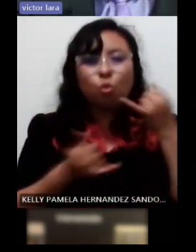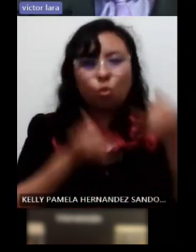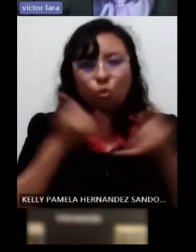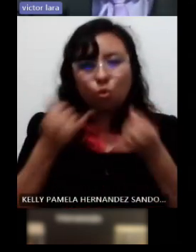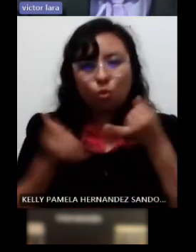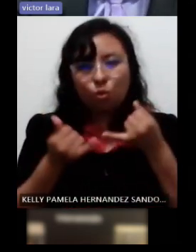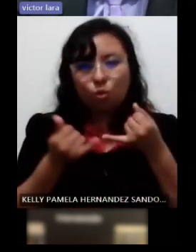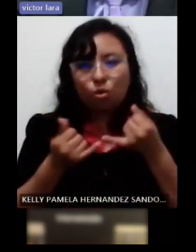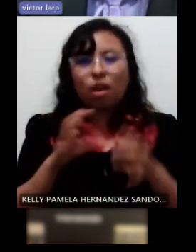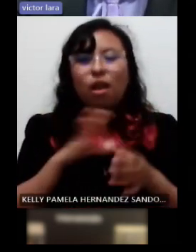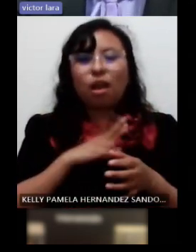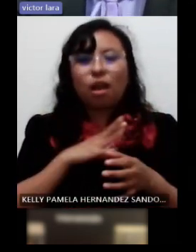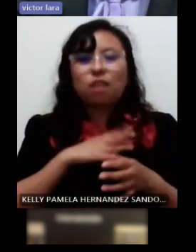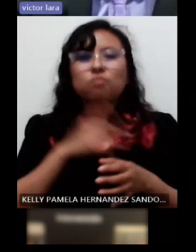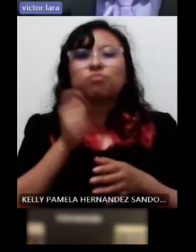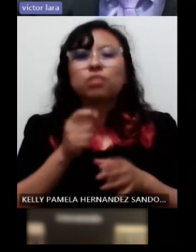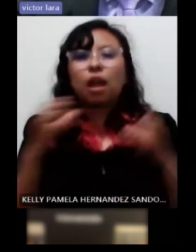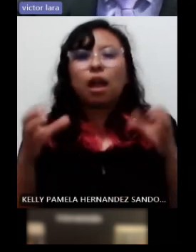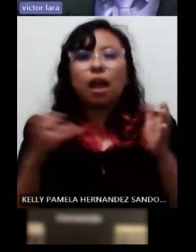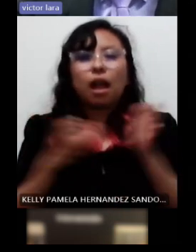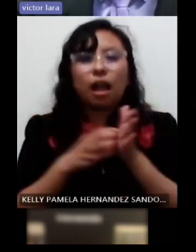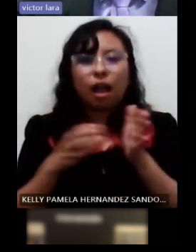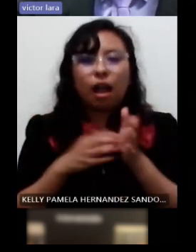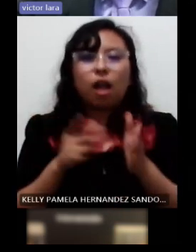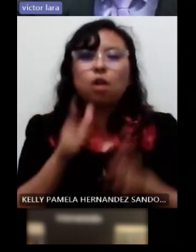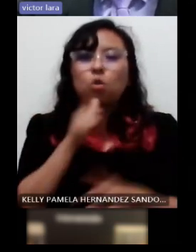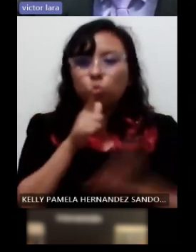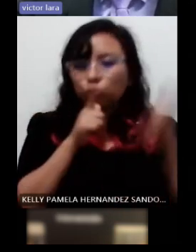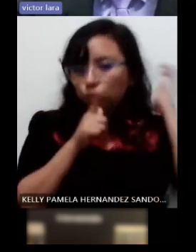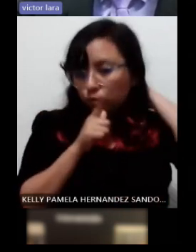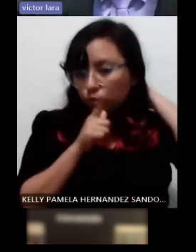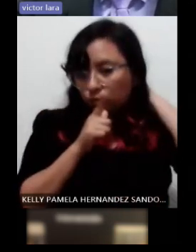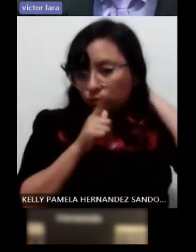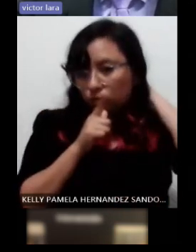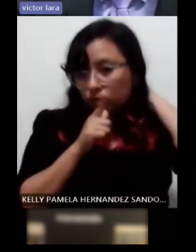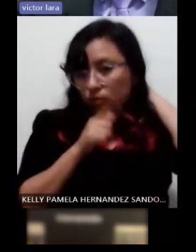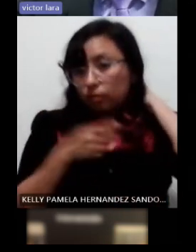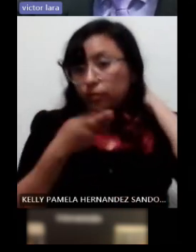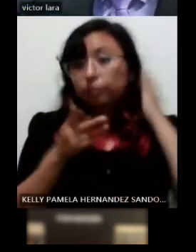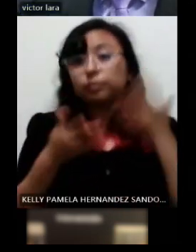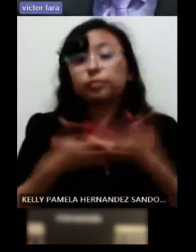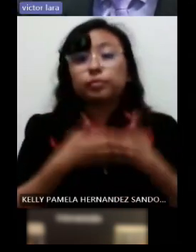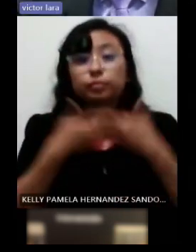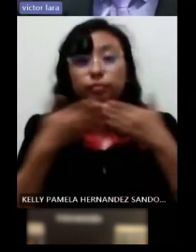en algo que se llama caja de luz y este paciente tiene la característica de un síndrome